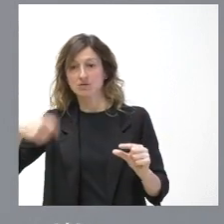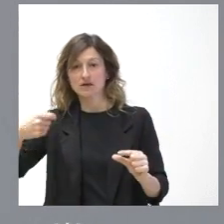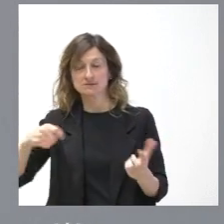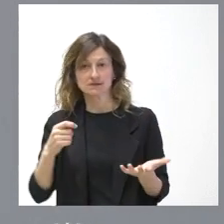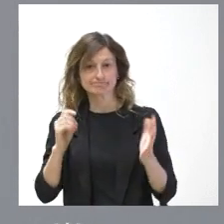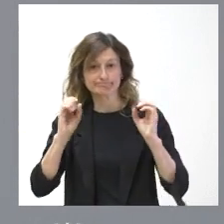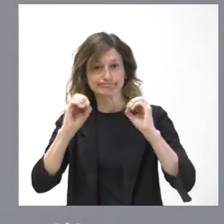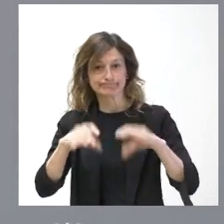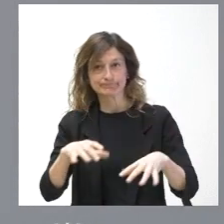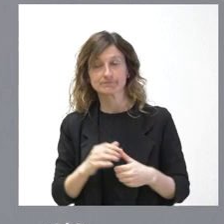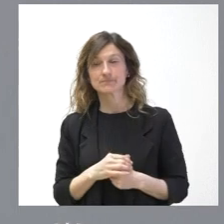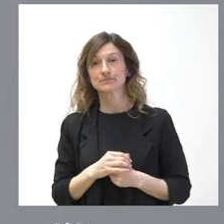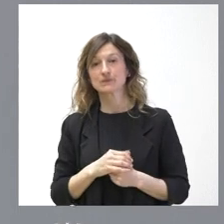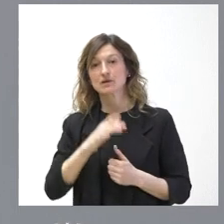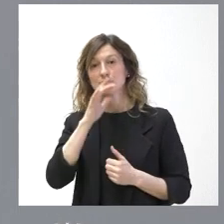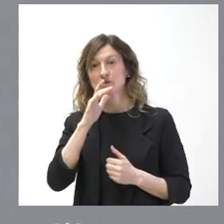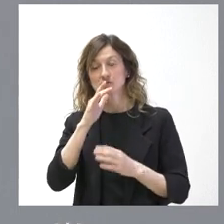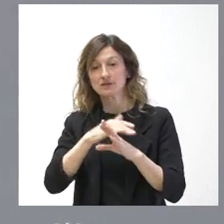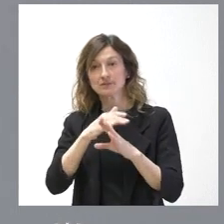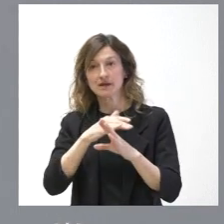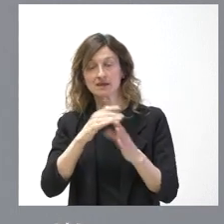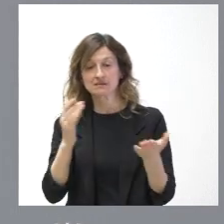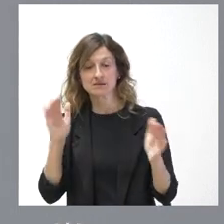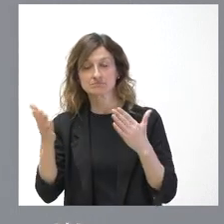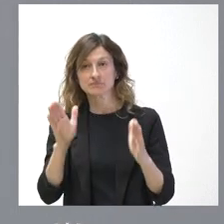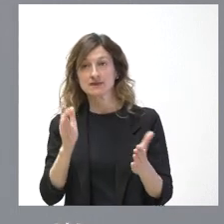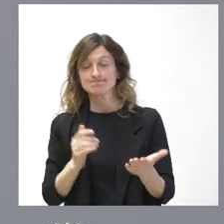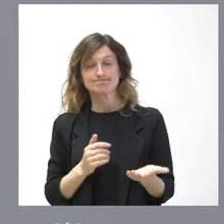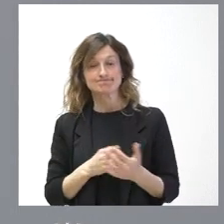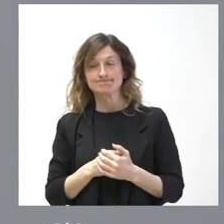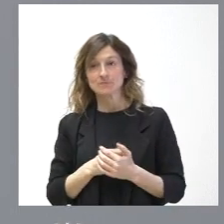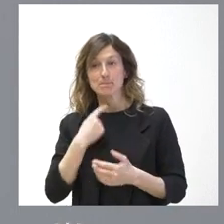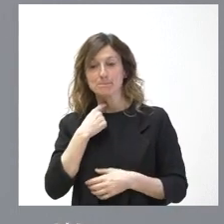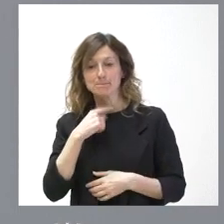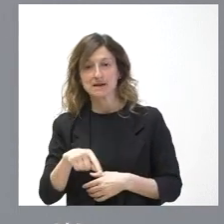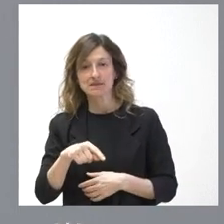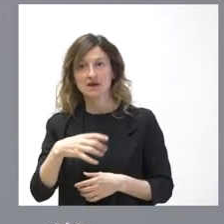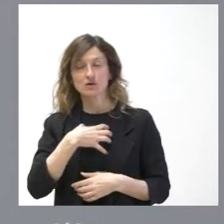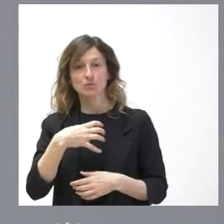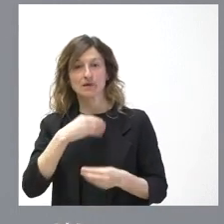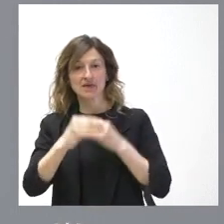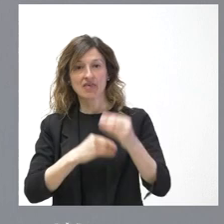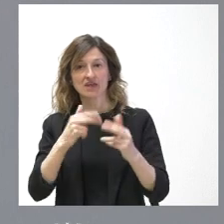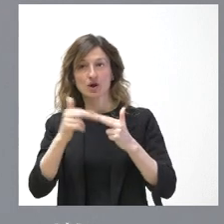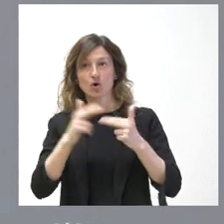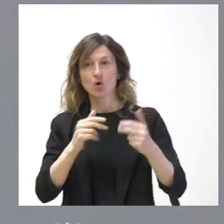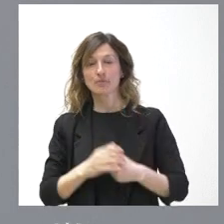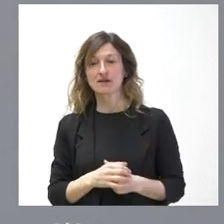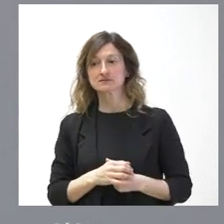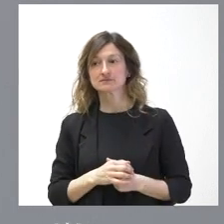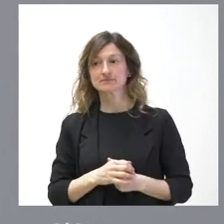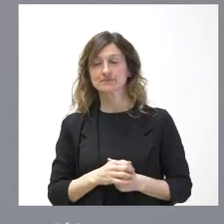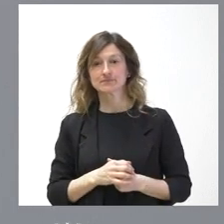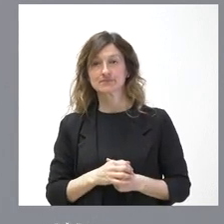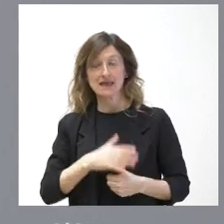ampliamente estos niveles de citación y, por tanto, hayan entrado claramente en pérdidas e imposibilidad de llevar a cabo estas obras. Nosotros la queremos hacer